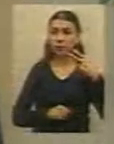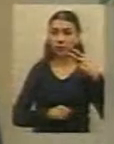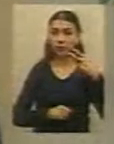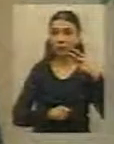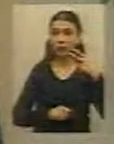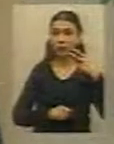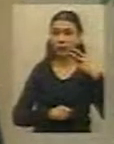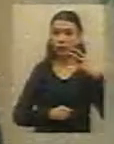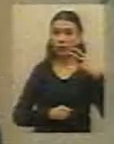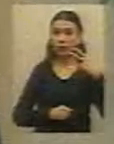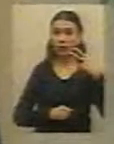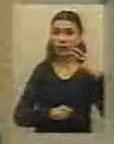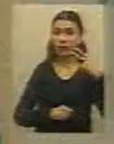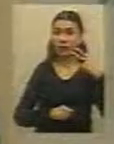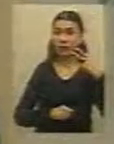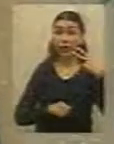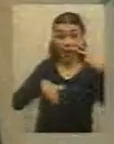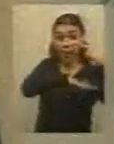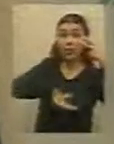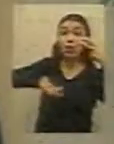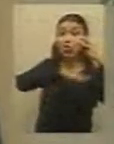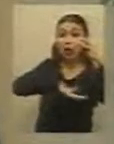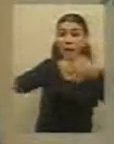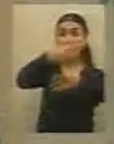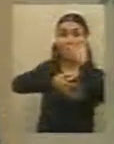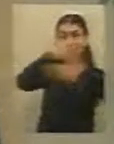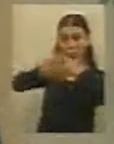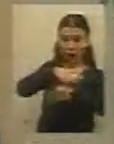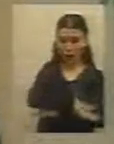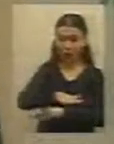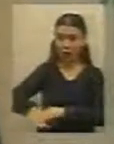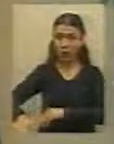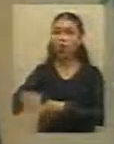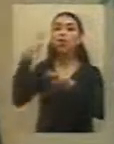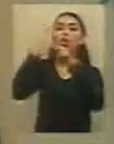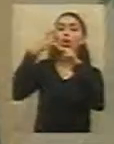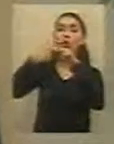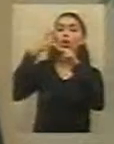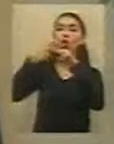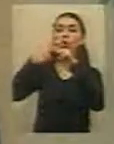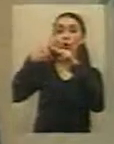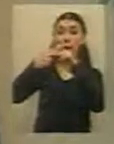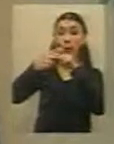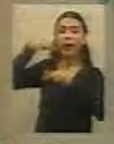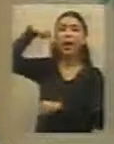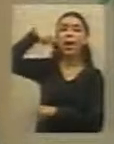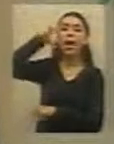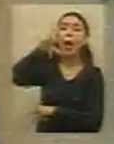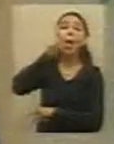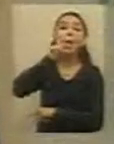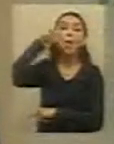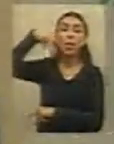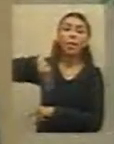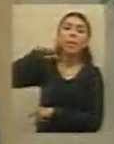Lo vamos a llamar Plinio Zavala, porque nos parece a nosotros que él fue el benefactor de todas las